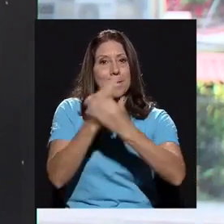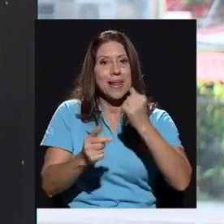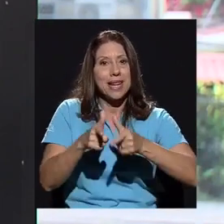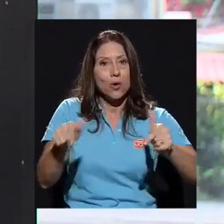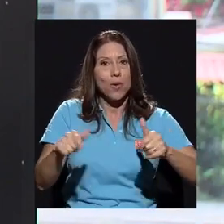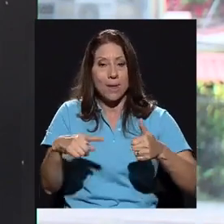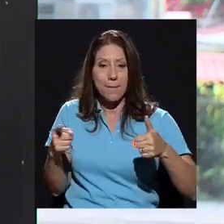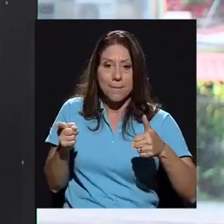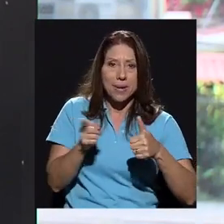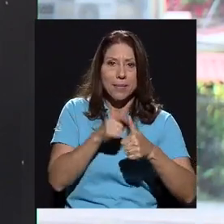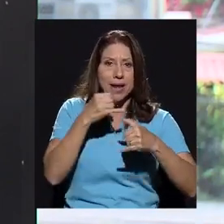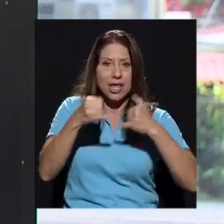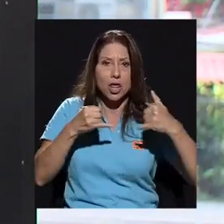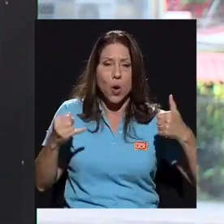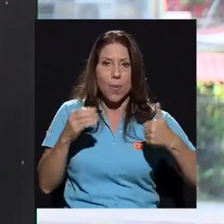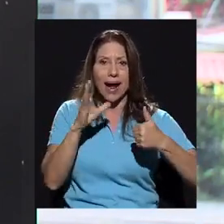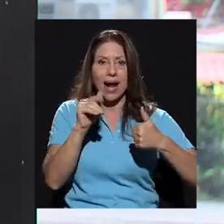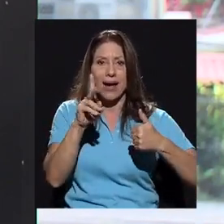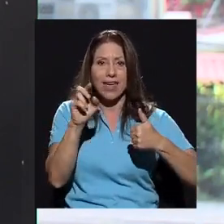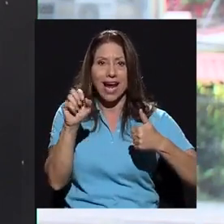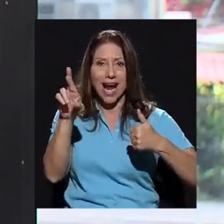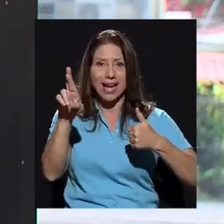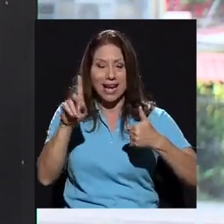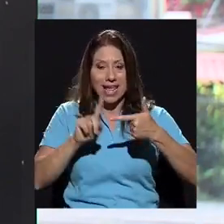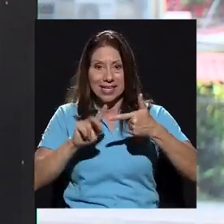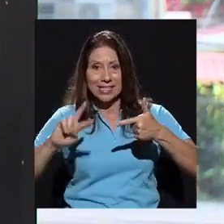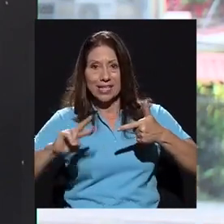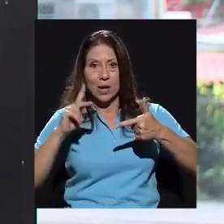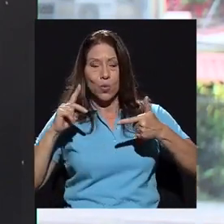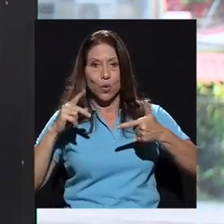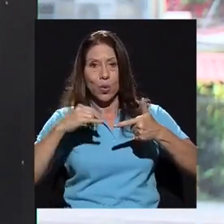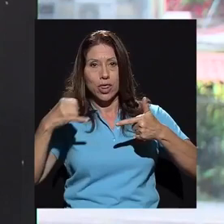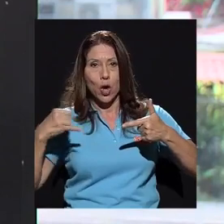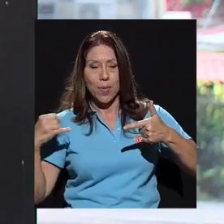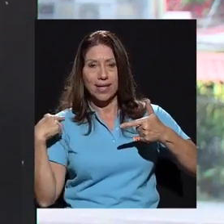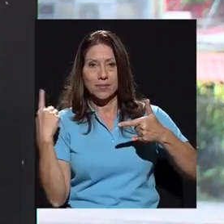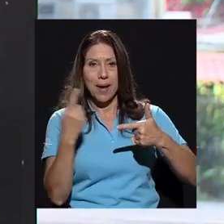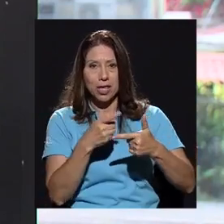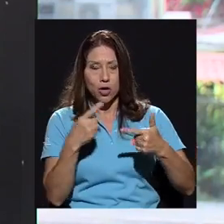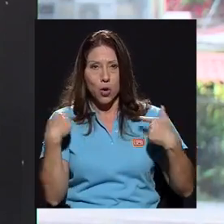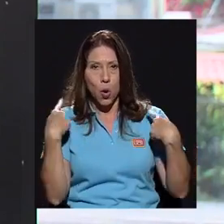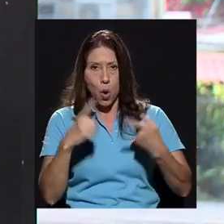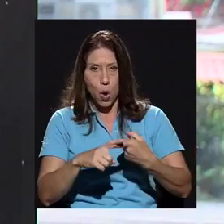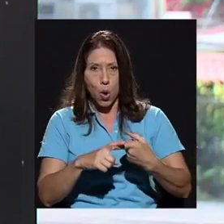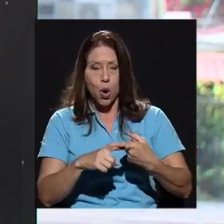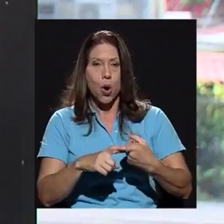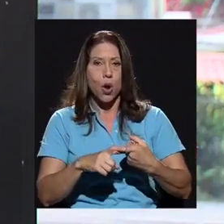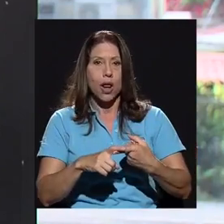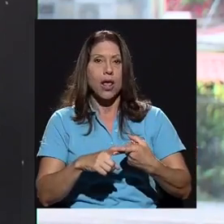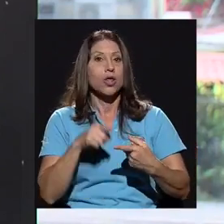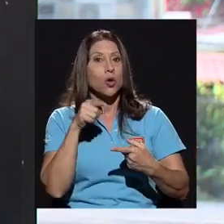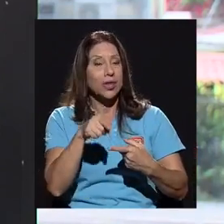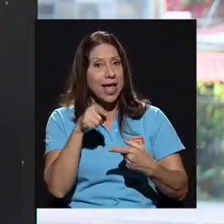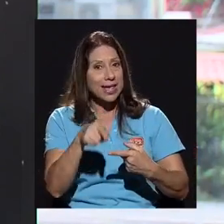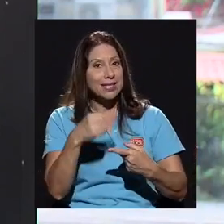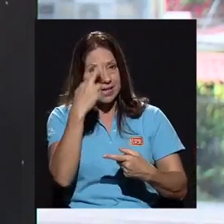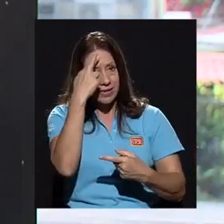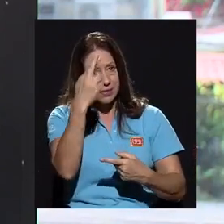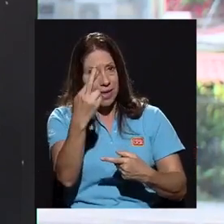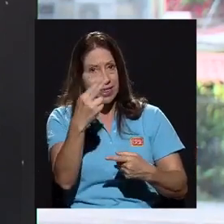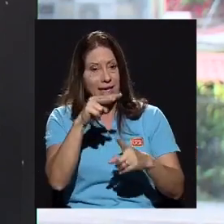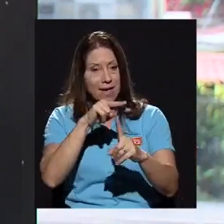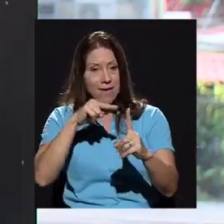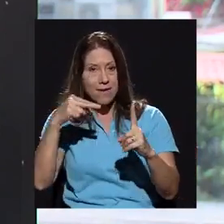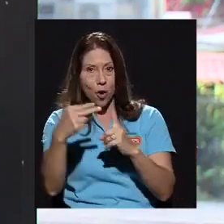idioma el Cabeca y segundo idioma el español. Cosas en donde respeten la conmovisión y la forma de